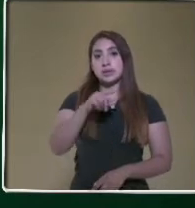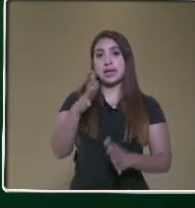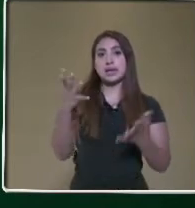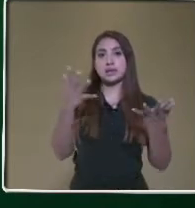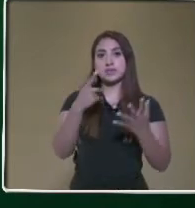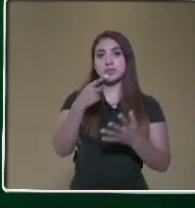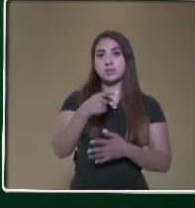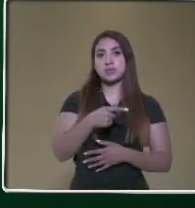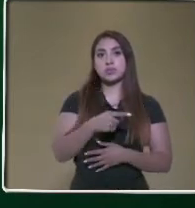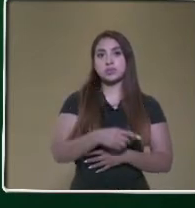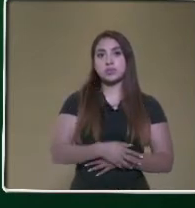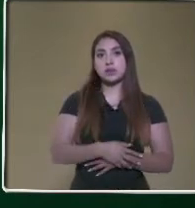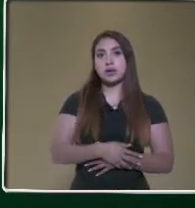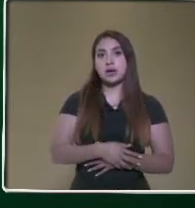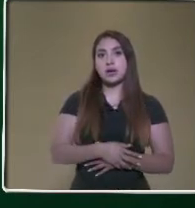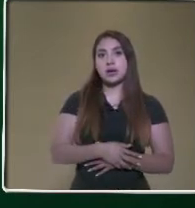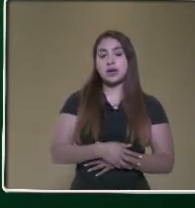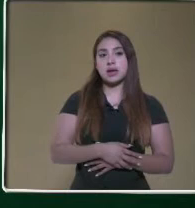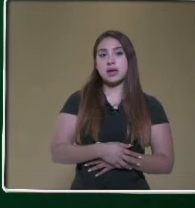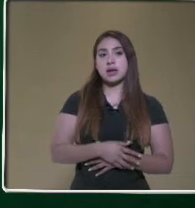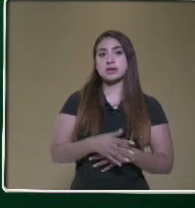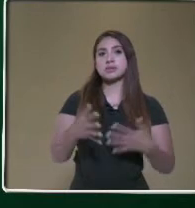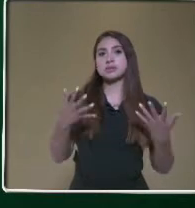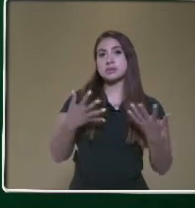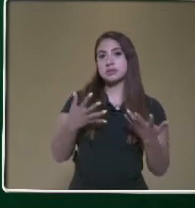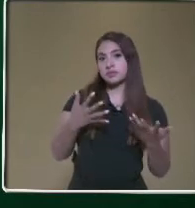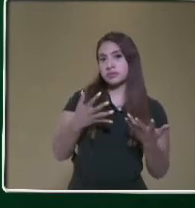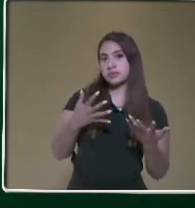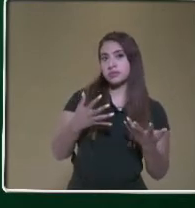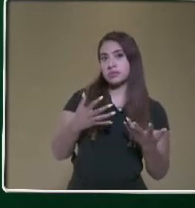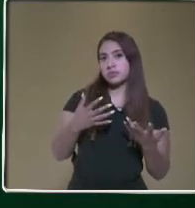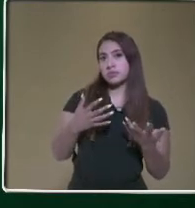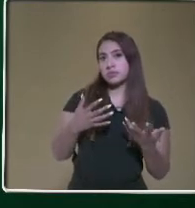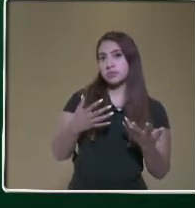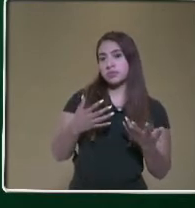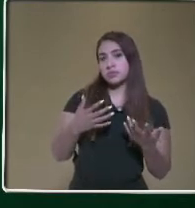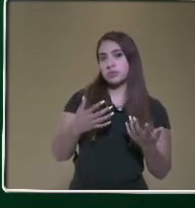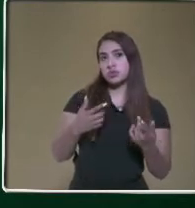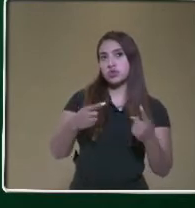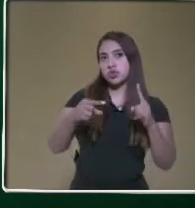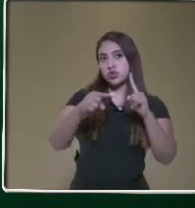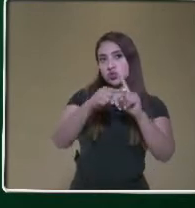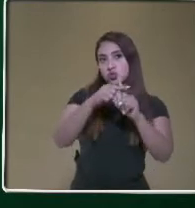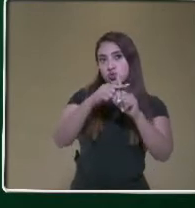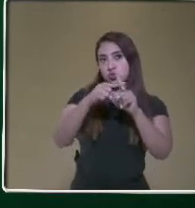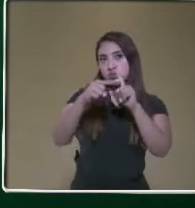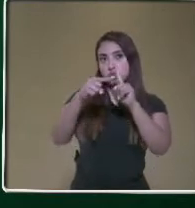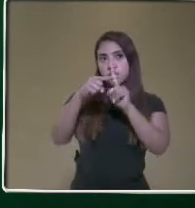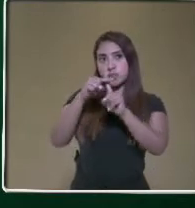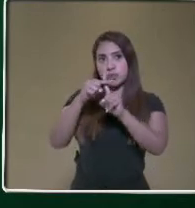¿Qué tenemos que realizar, maestro? Bueno, lo primero que tendríamos que hacer es ir sumando las